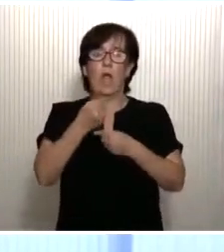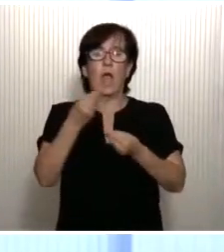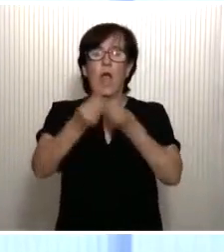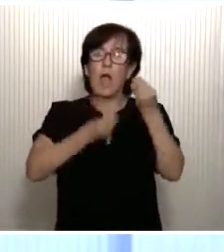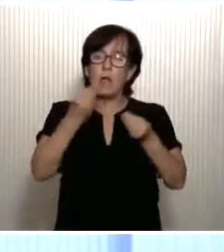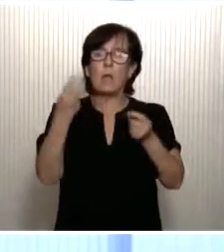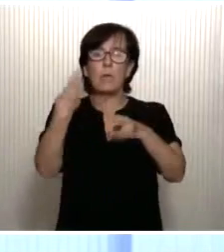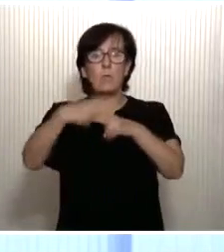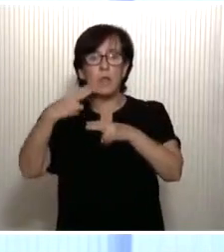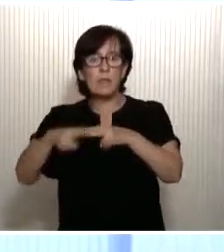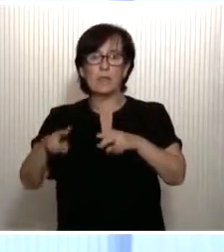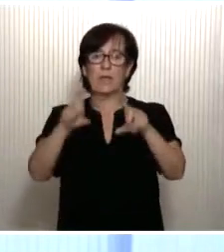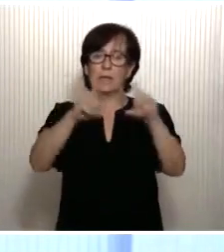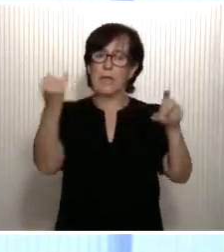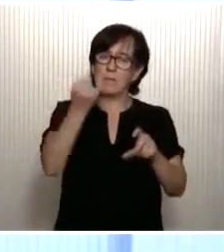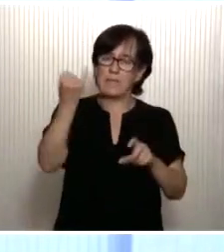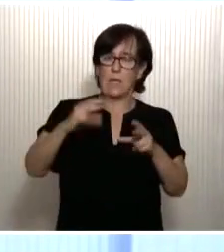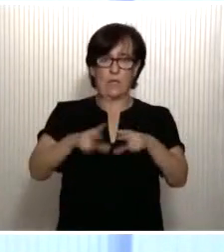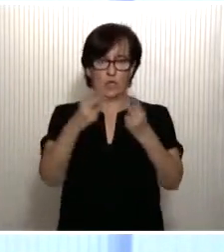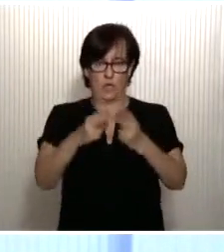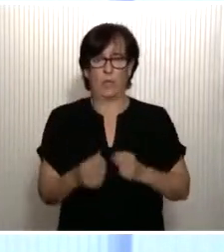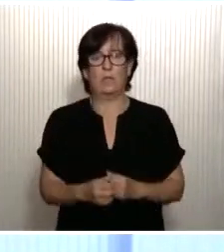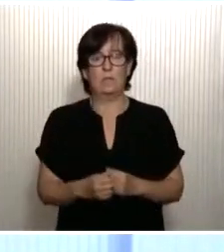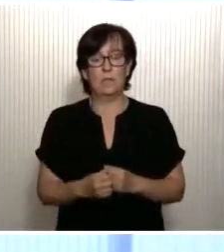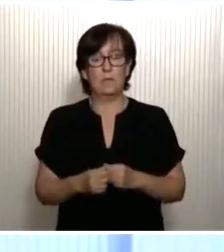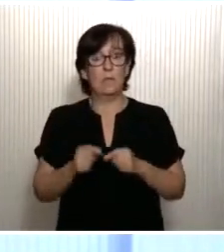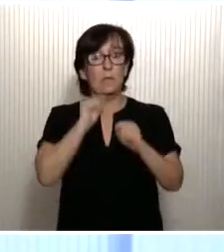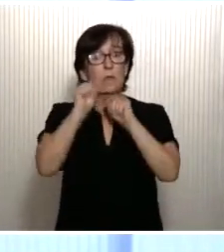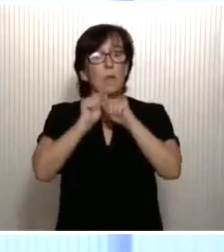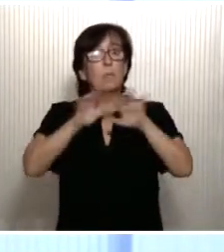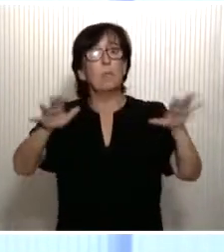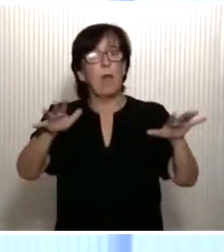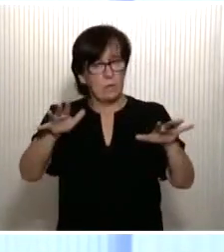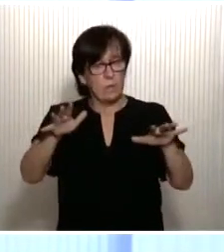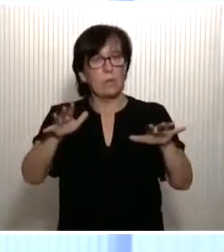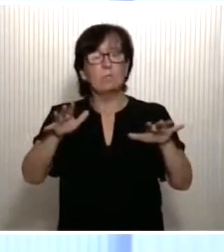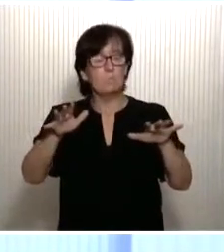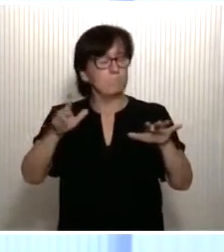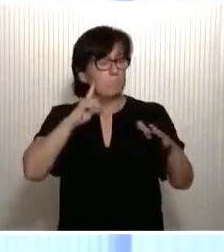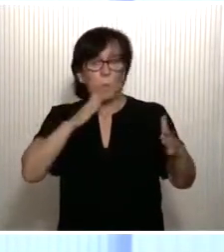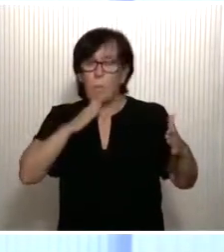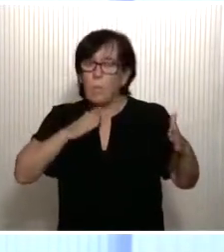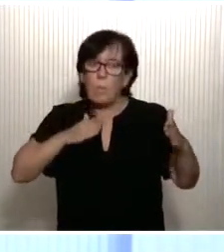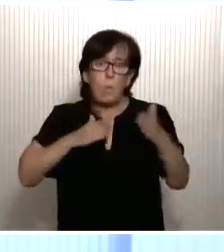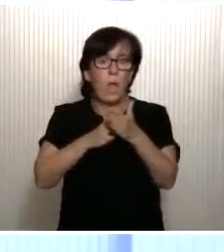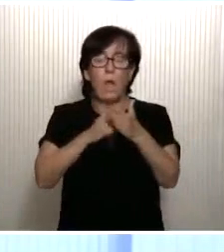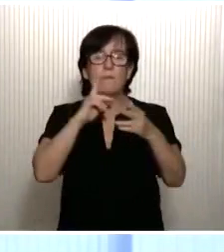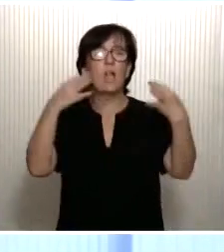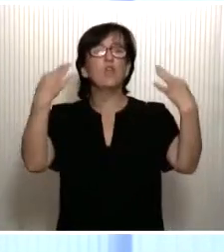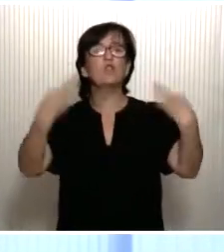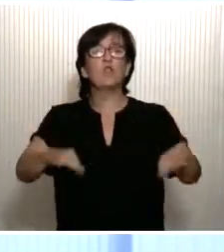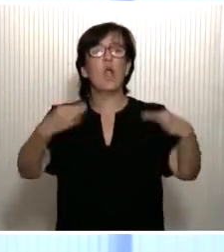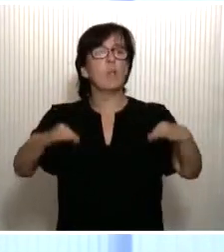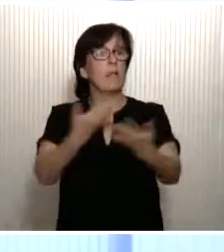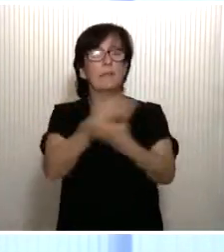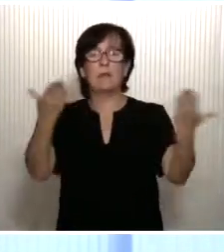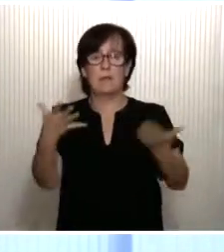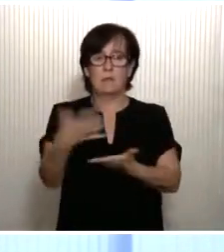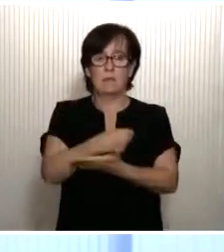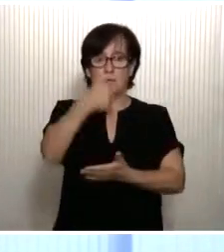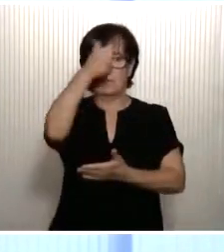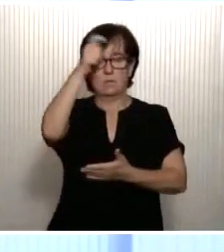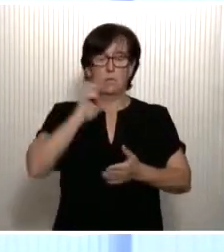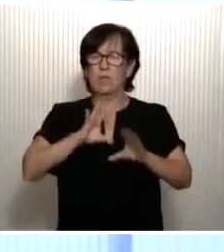empresariales y sociales. Una pandemia que ha irrumpido en la normalidad de todos y cada uno de los